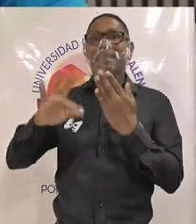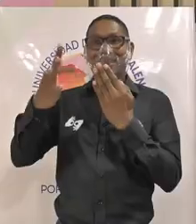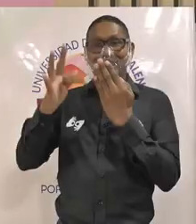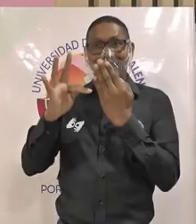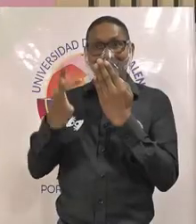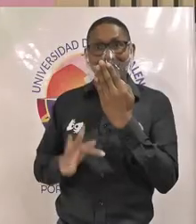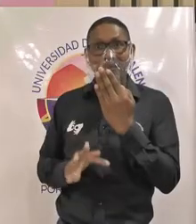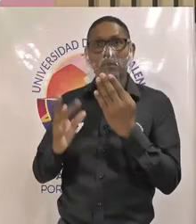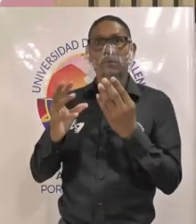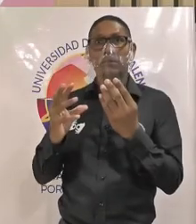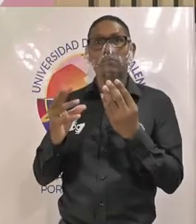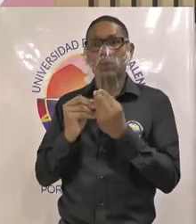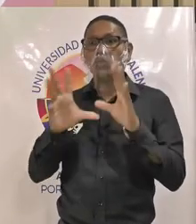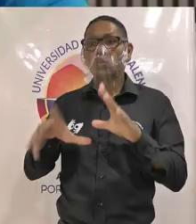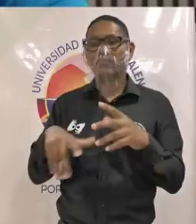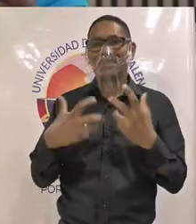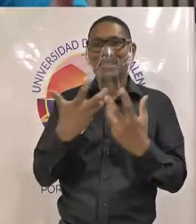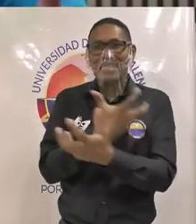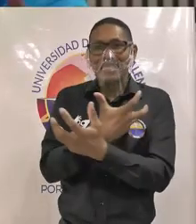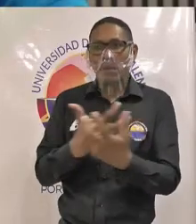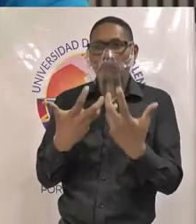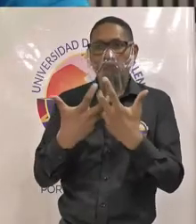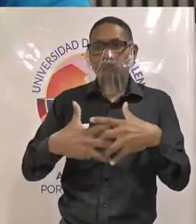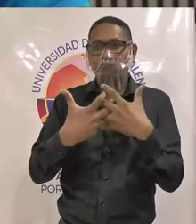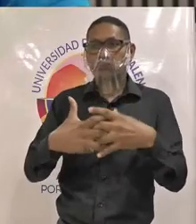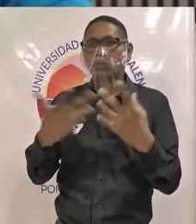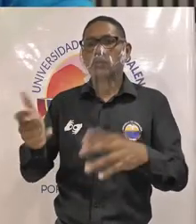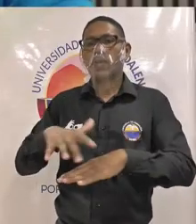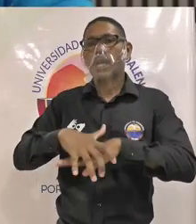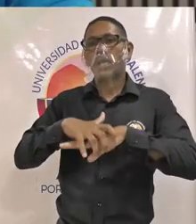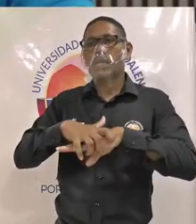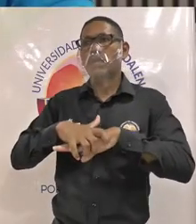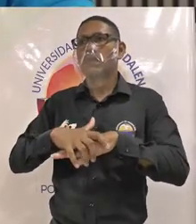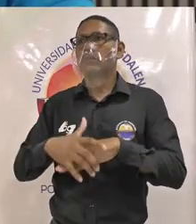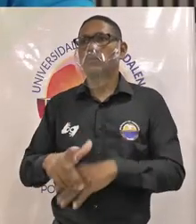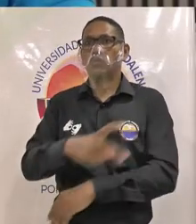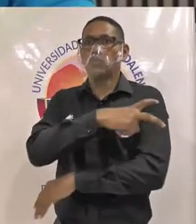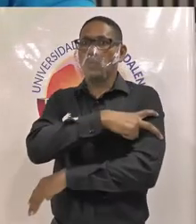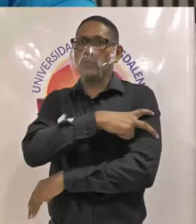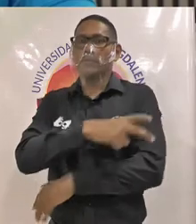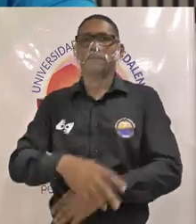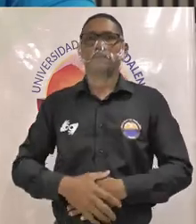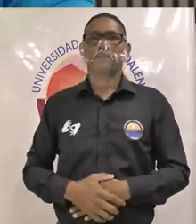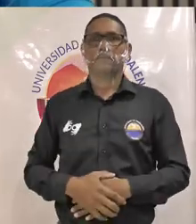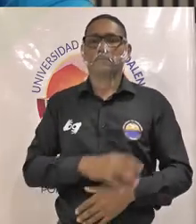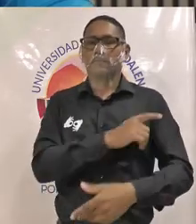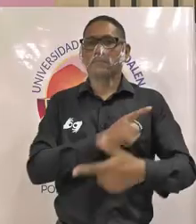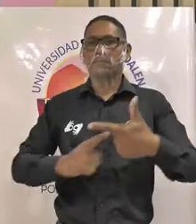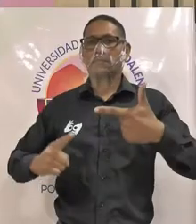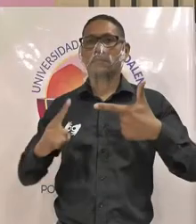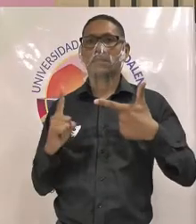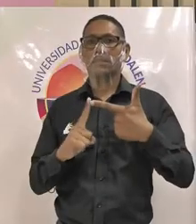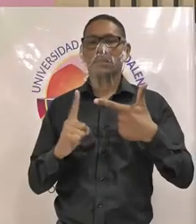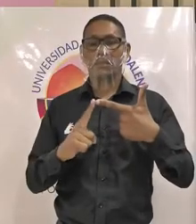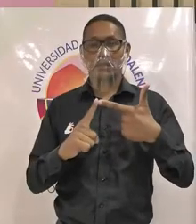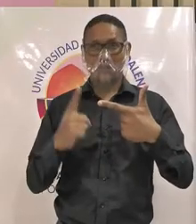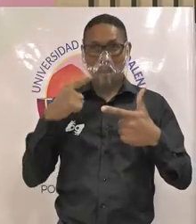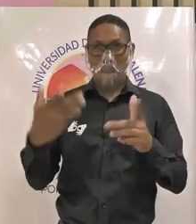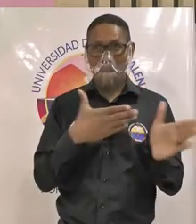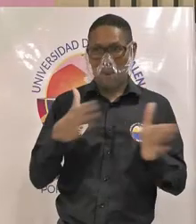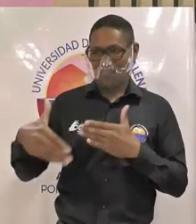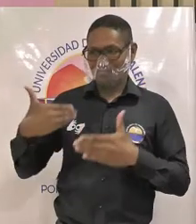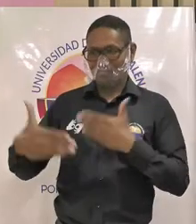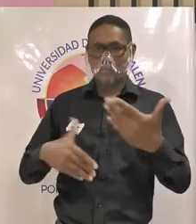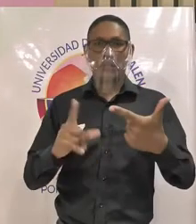los estudiantes de las ciencias empresariales con tutorías en inglés muchas gracias bueno segundo compromiso asignado en el plan de desarrollo